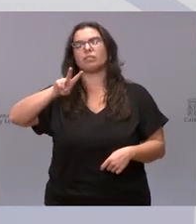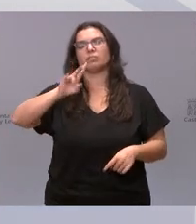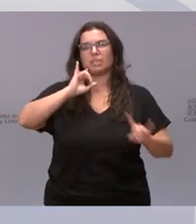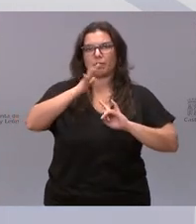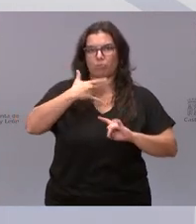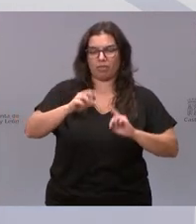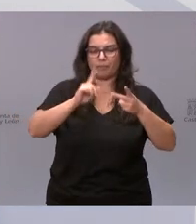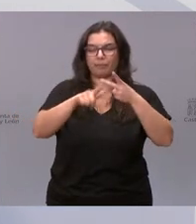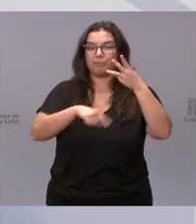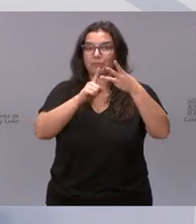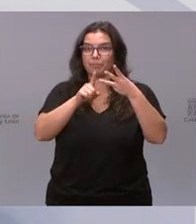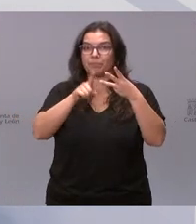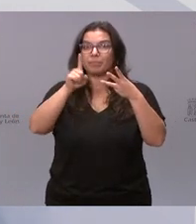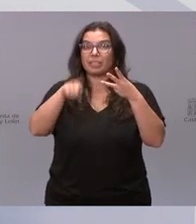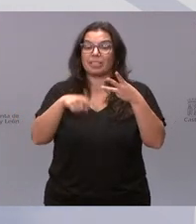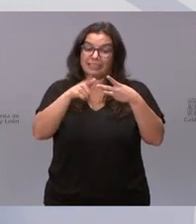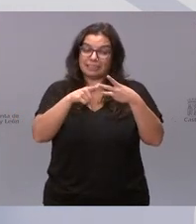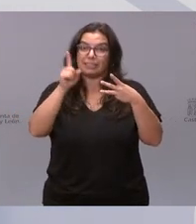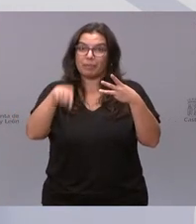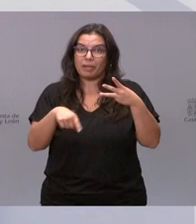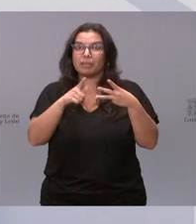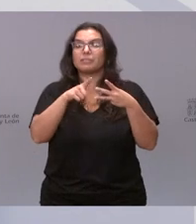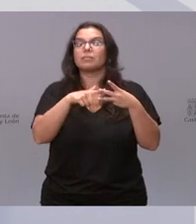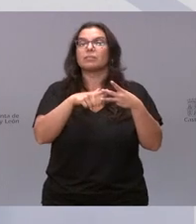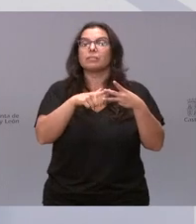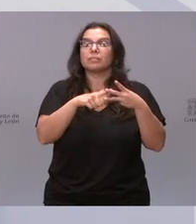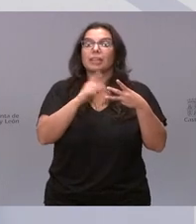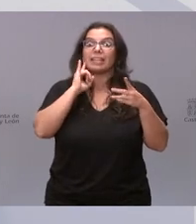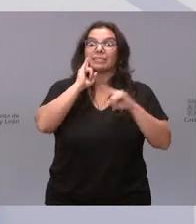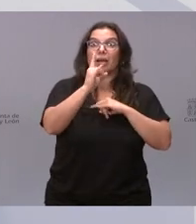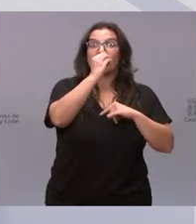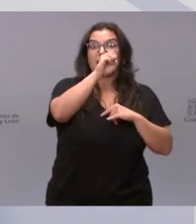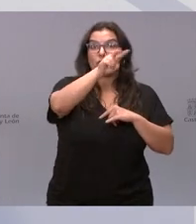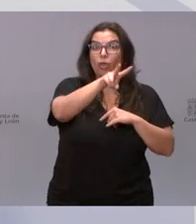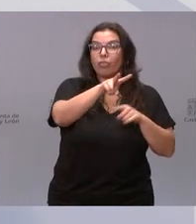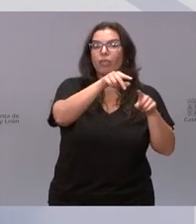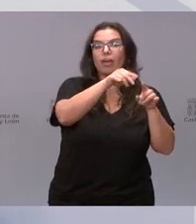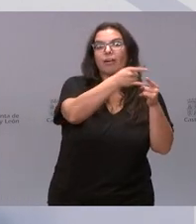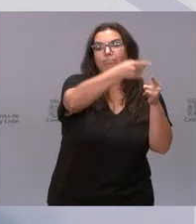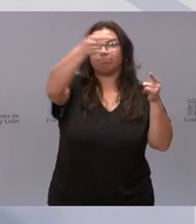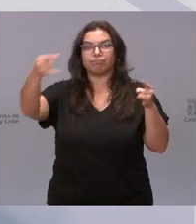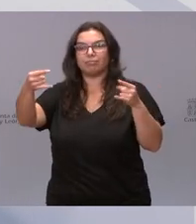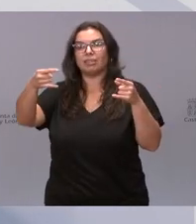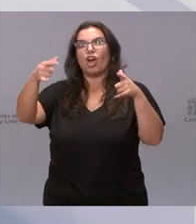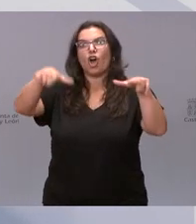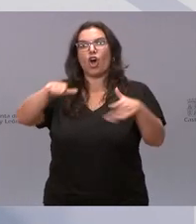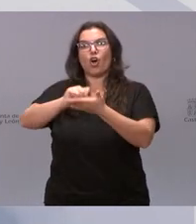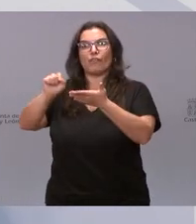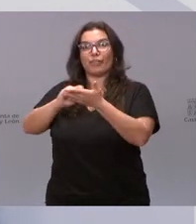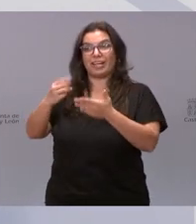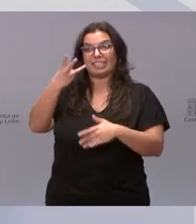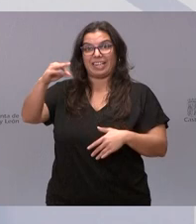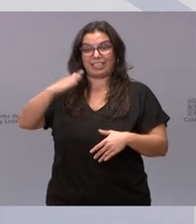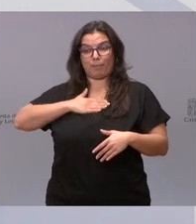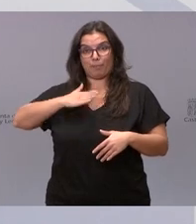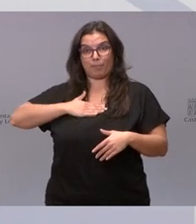este teléfono pondrá en contacto a las personas con las 30 oficinas que en estos momentos tiene el Gobierno